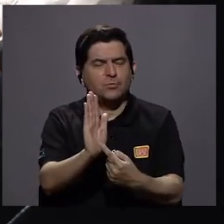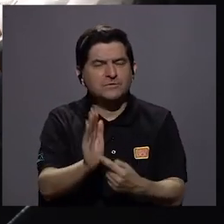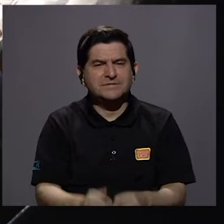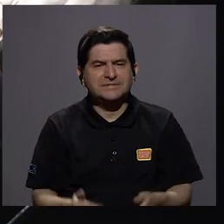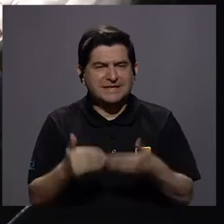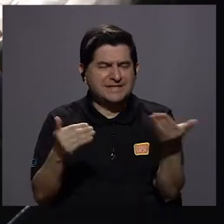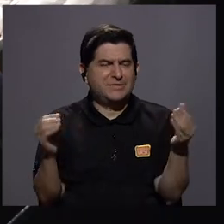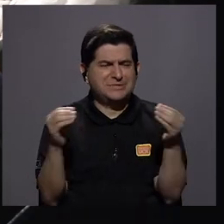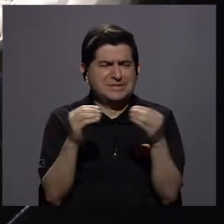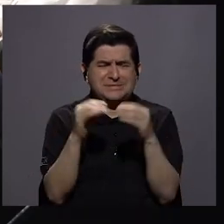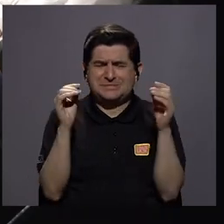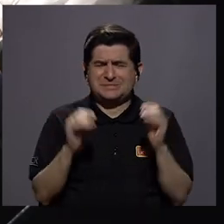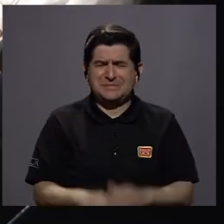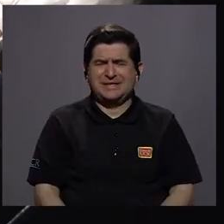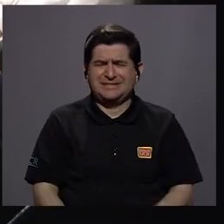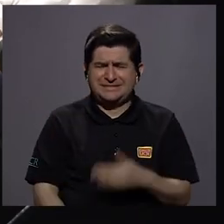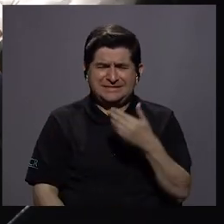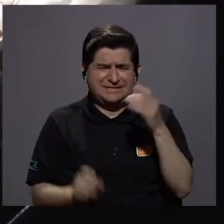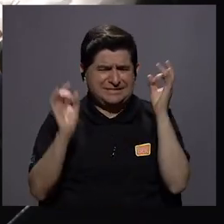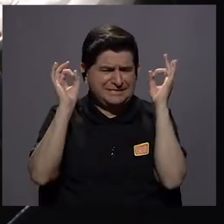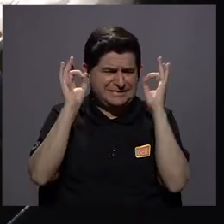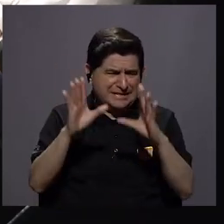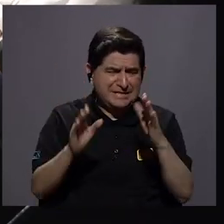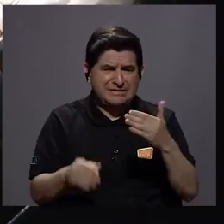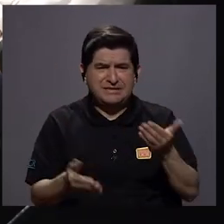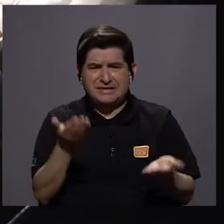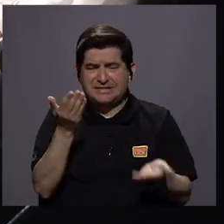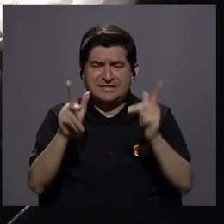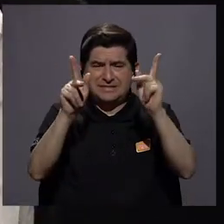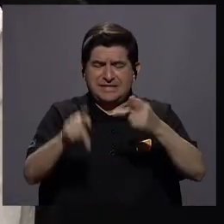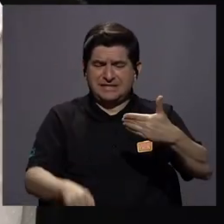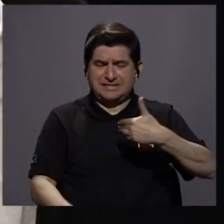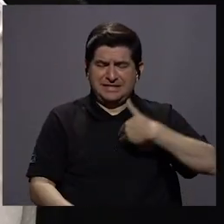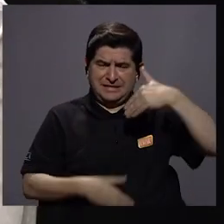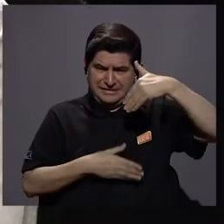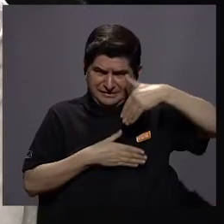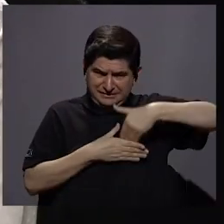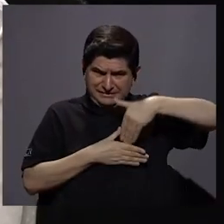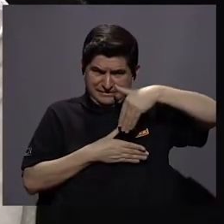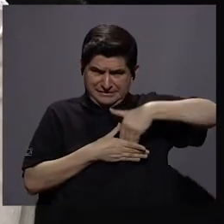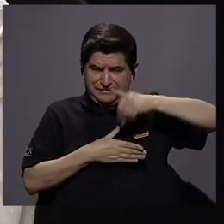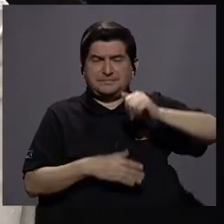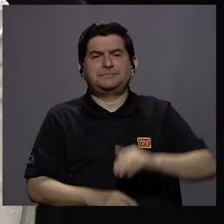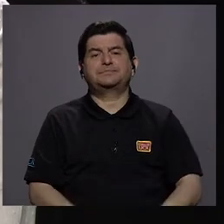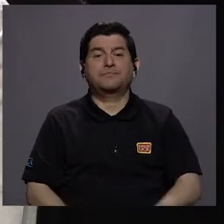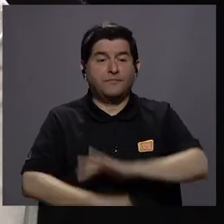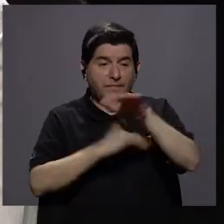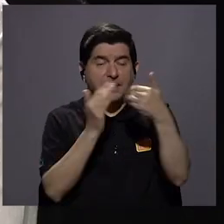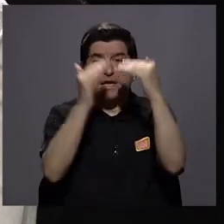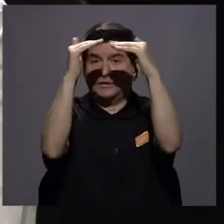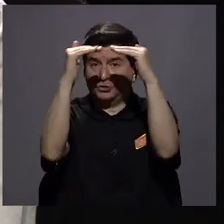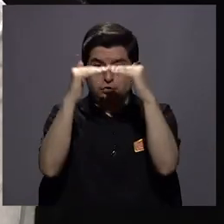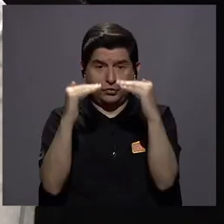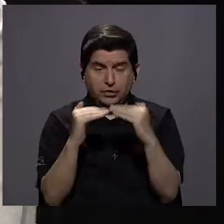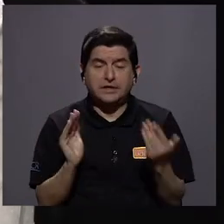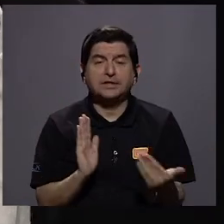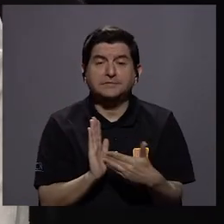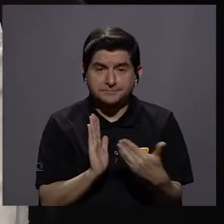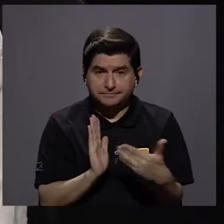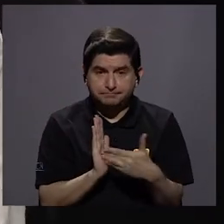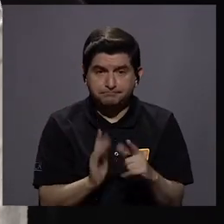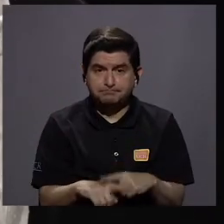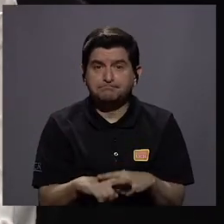algunas de las cosas más desagradables tal vez que algunos podríamos tener, ¿verdad? Y a todo nivel nos ha afectado.